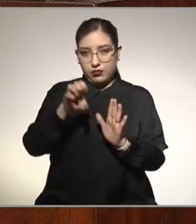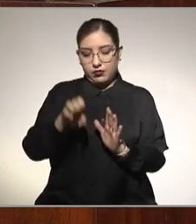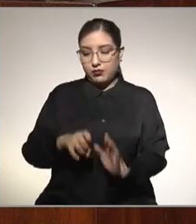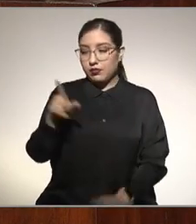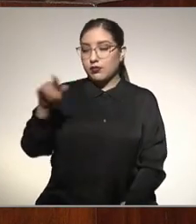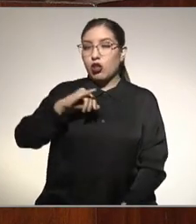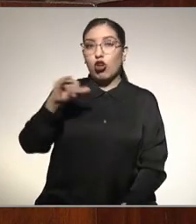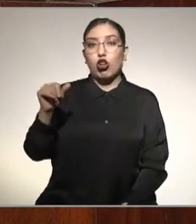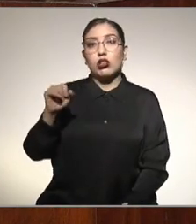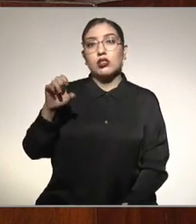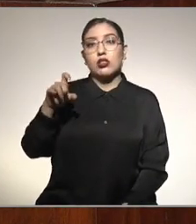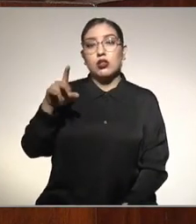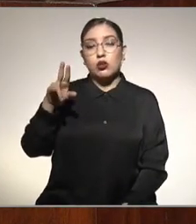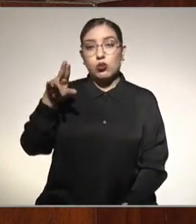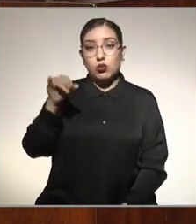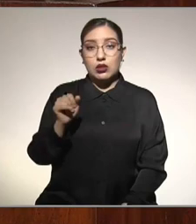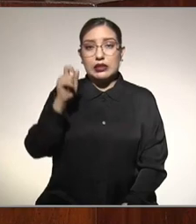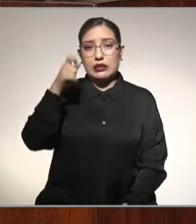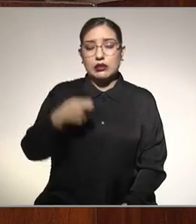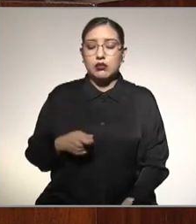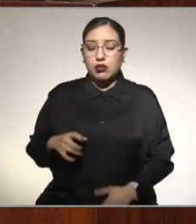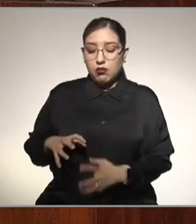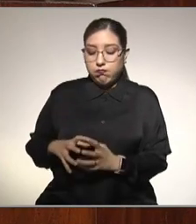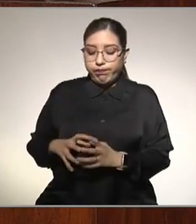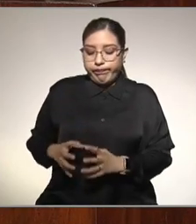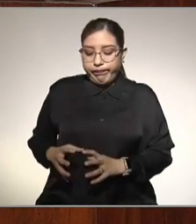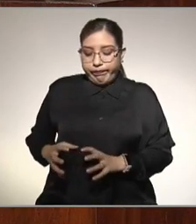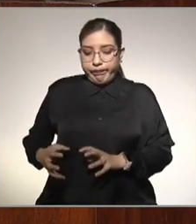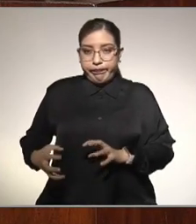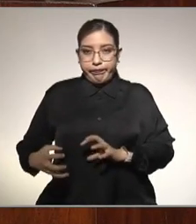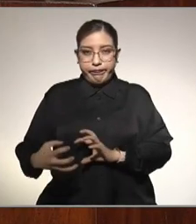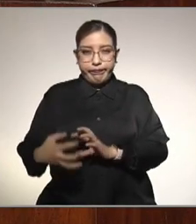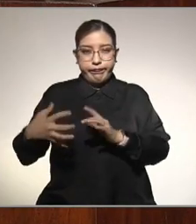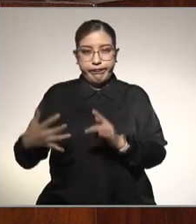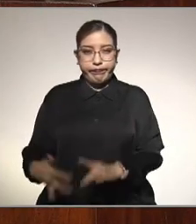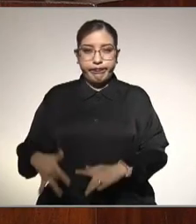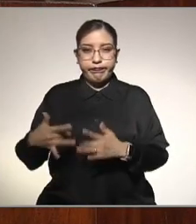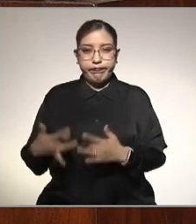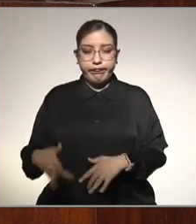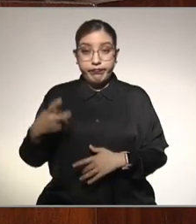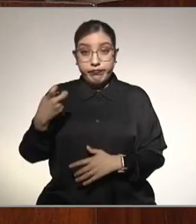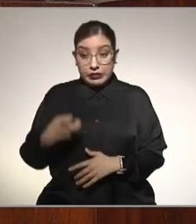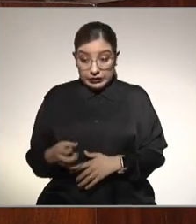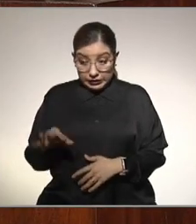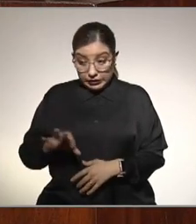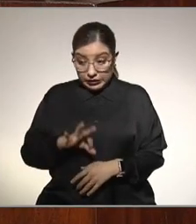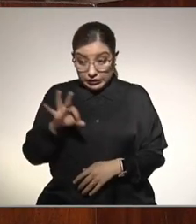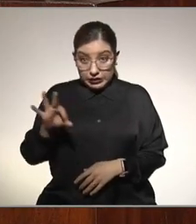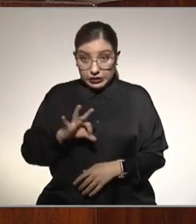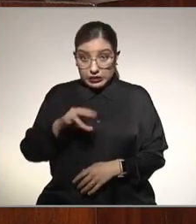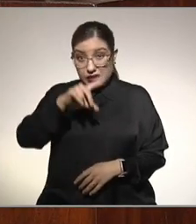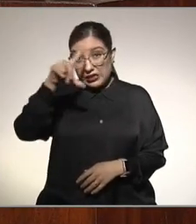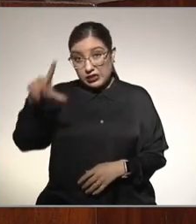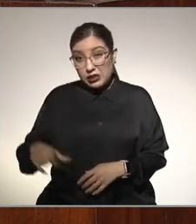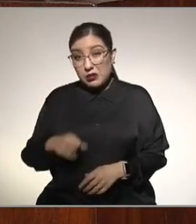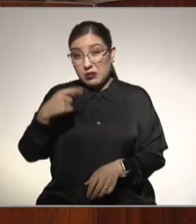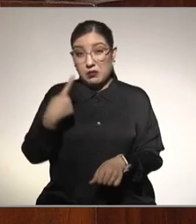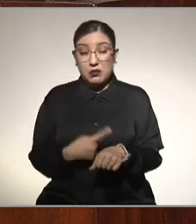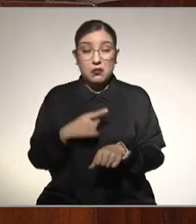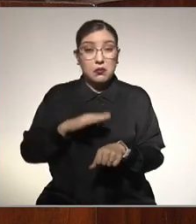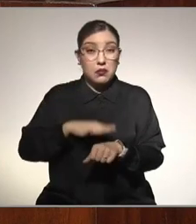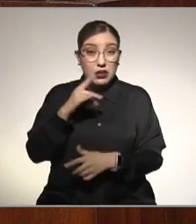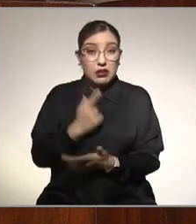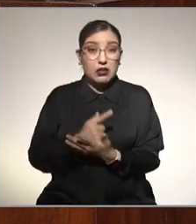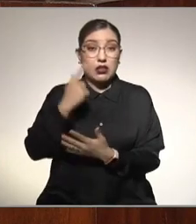inflamación fibrosis y cirrosis hepática y si hay cirrosis, cáncer de hígado, entonces, se debe de